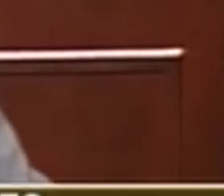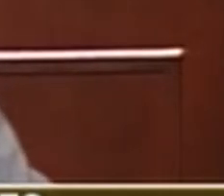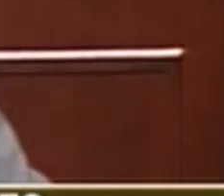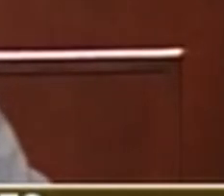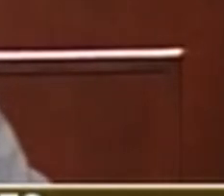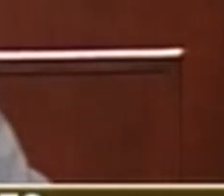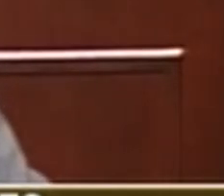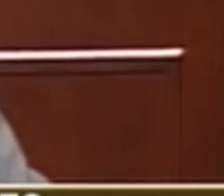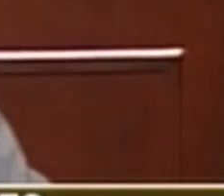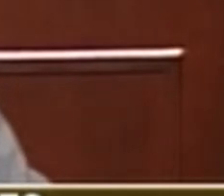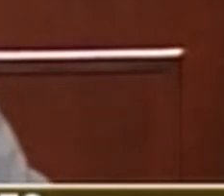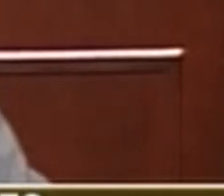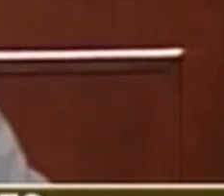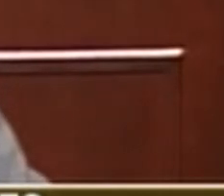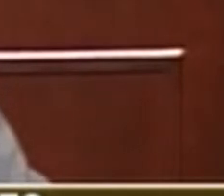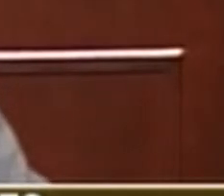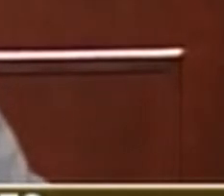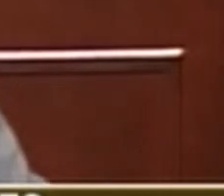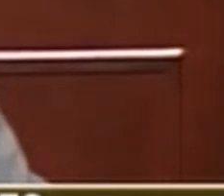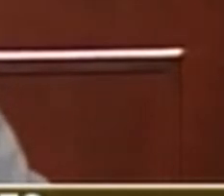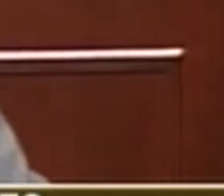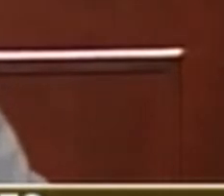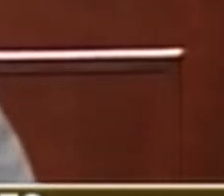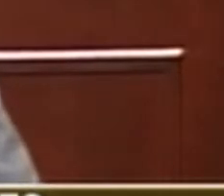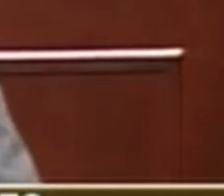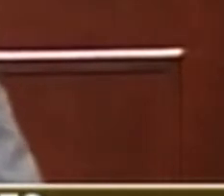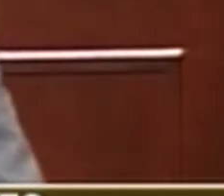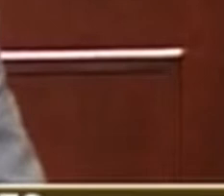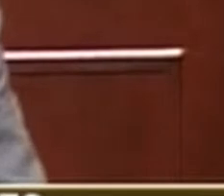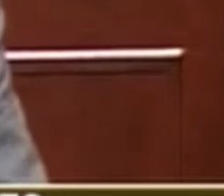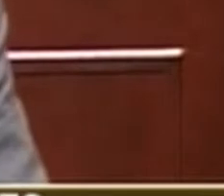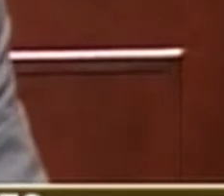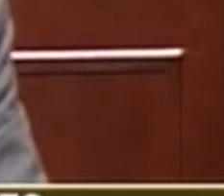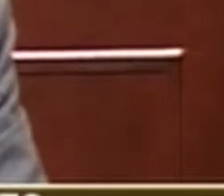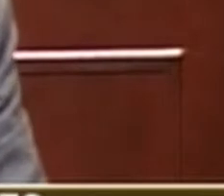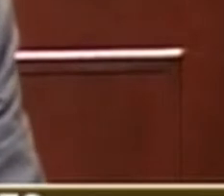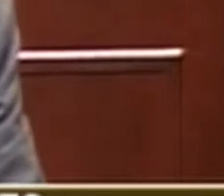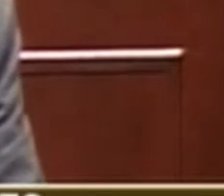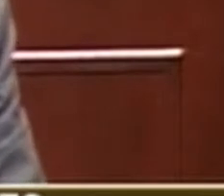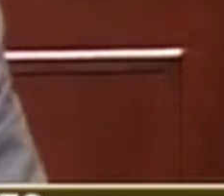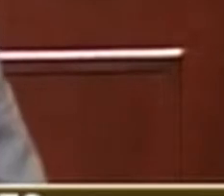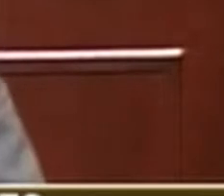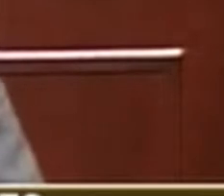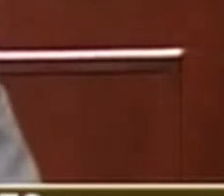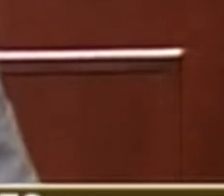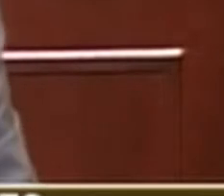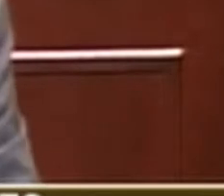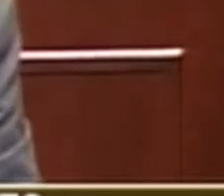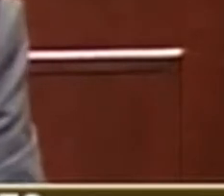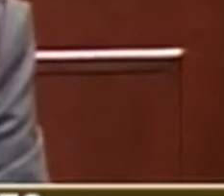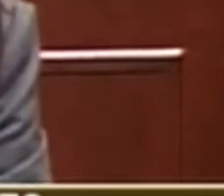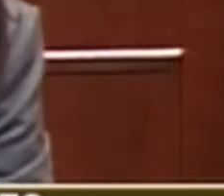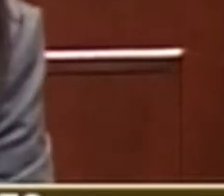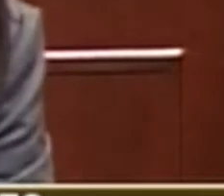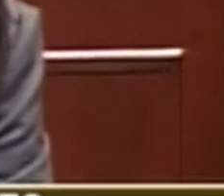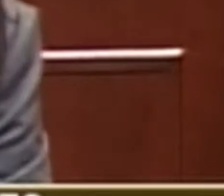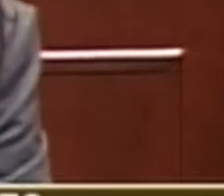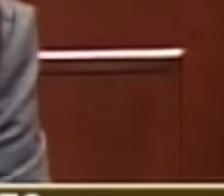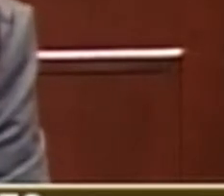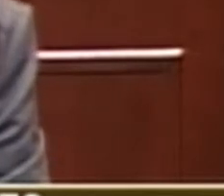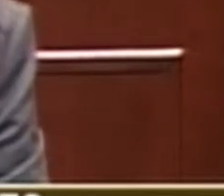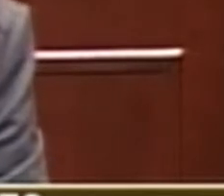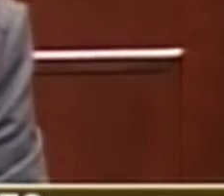los carteles antirrestitución que falta de conciencia por Dios miren esto ahora vamos a juntar los dos mapas los lugares